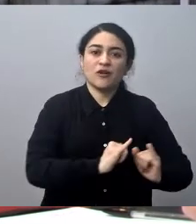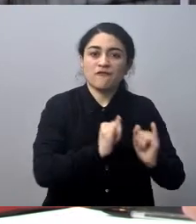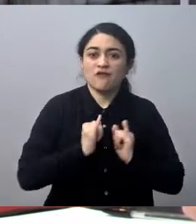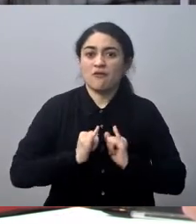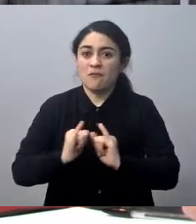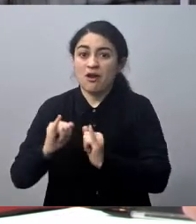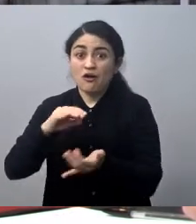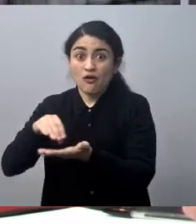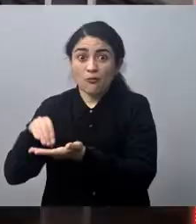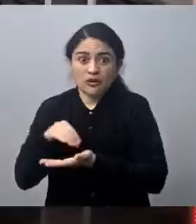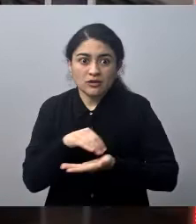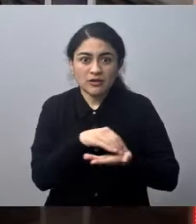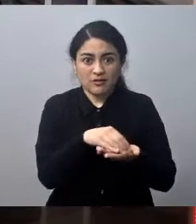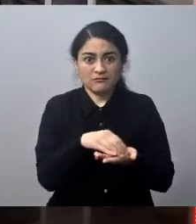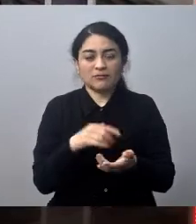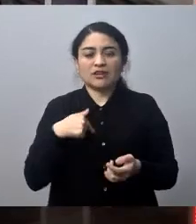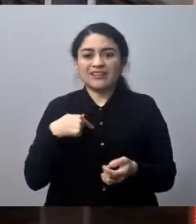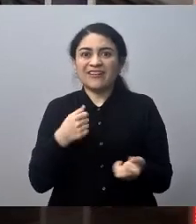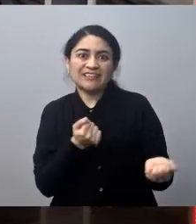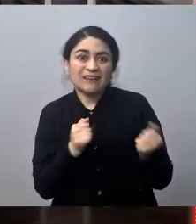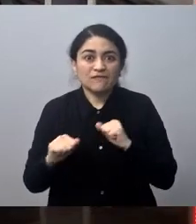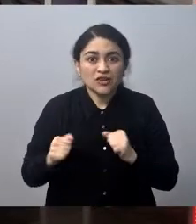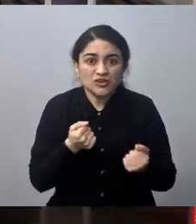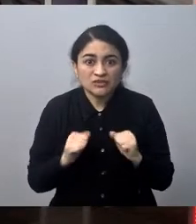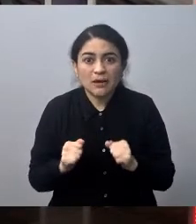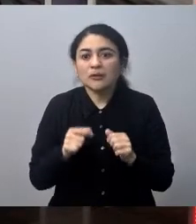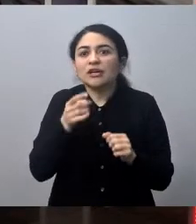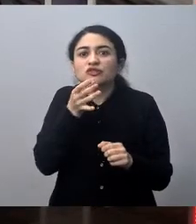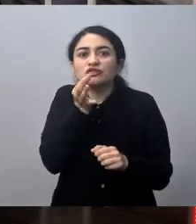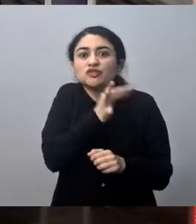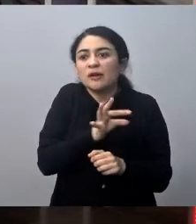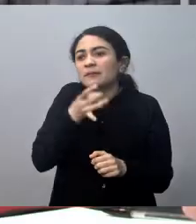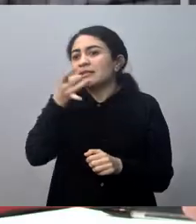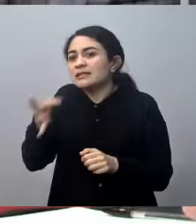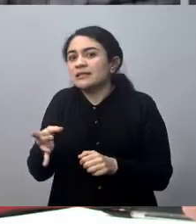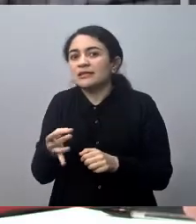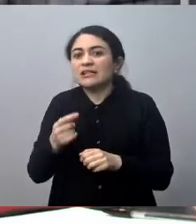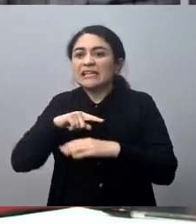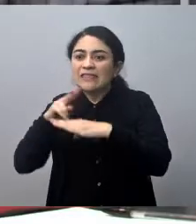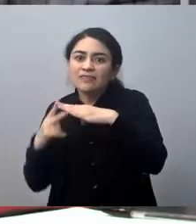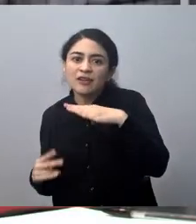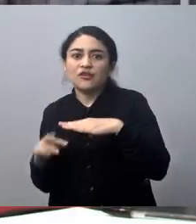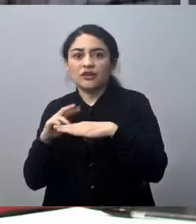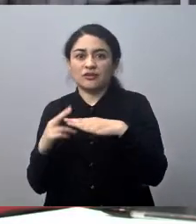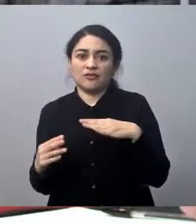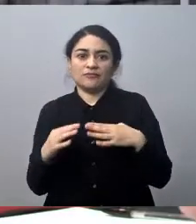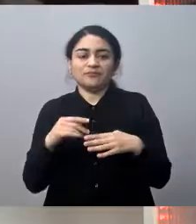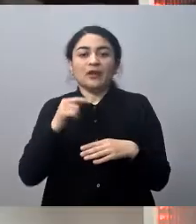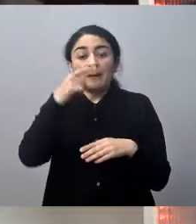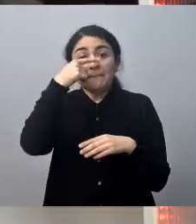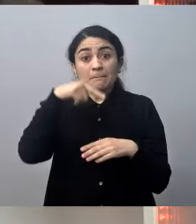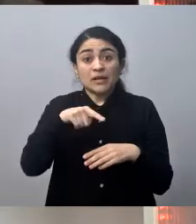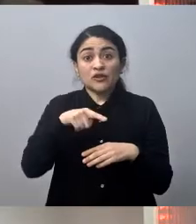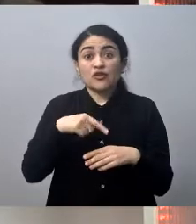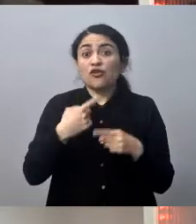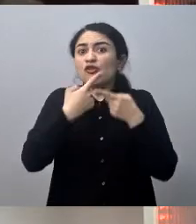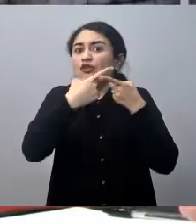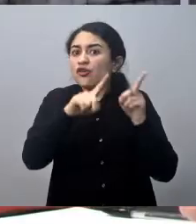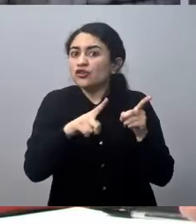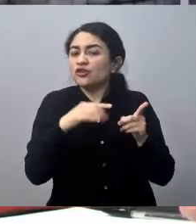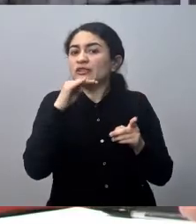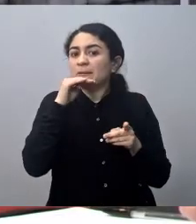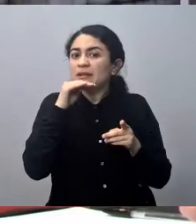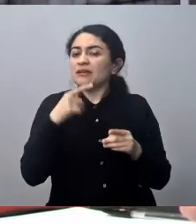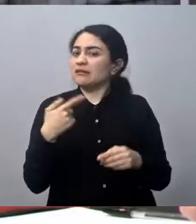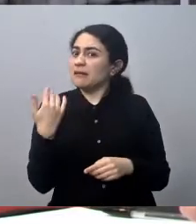comunidad que estaba inquieta, porque efectivamente la señal que se mandaba solo era a Quintero. Otra medida que nosotros creemos que